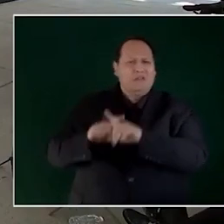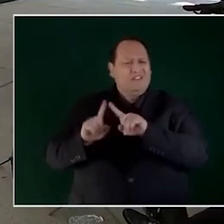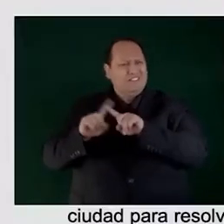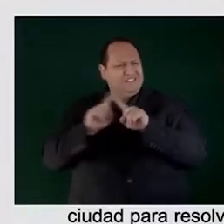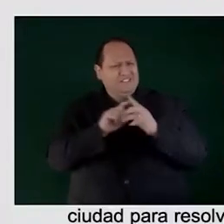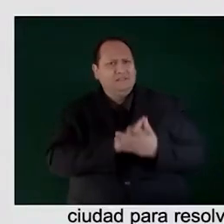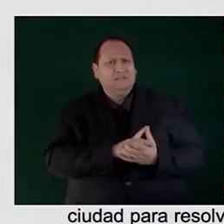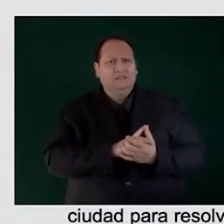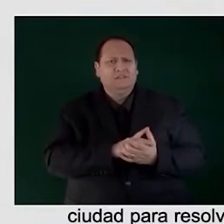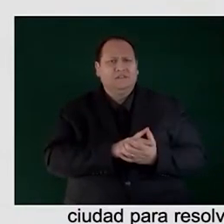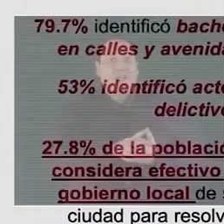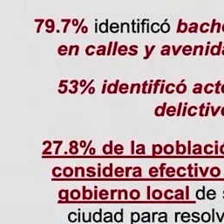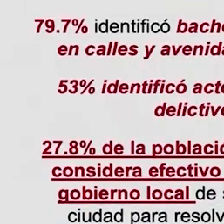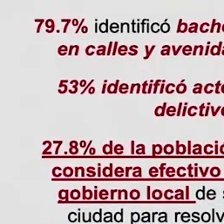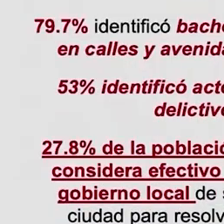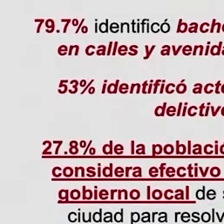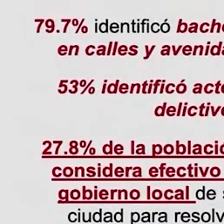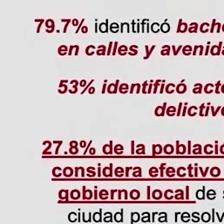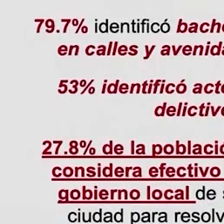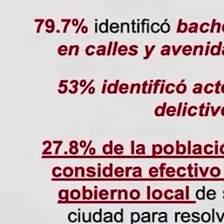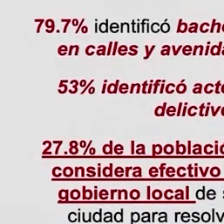Que debería estar